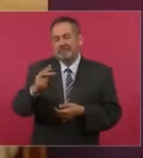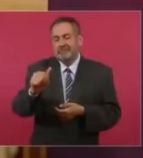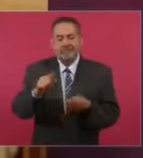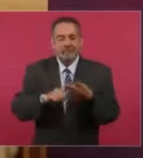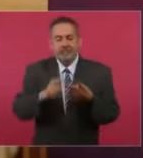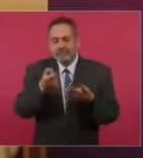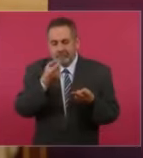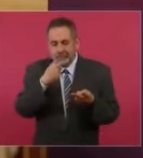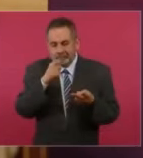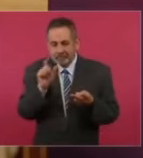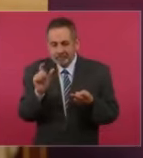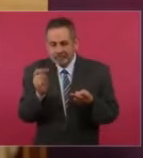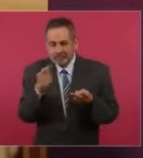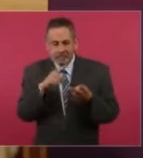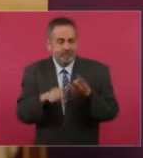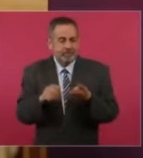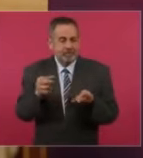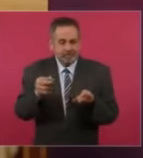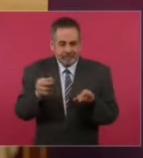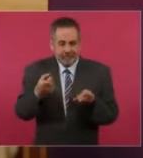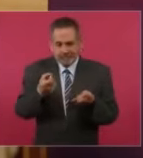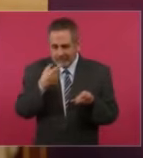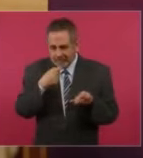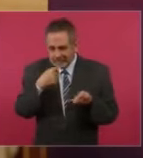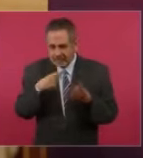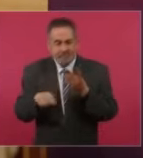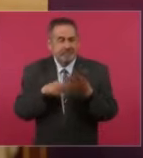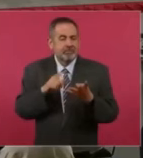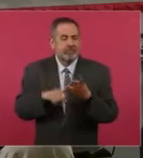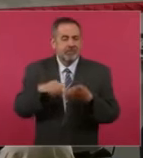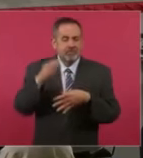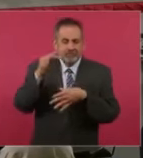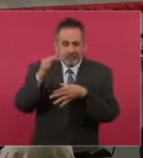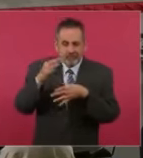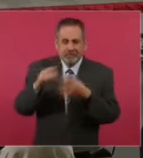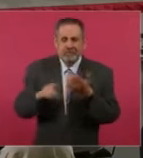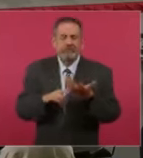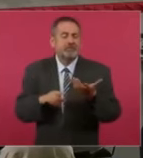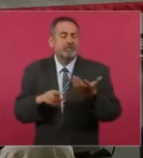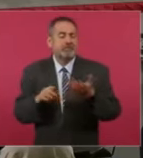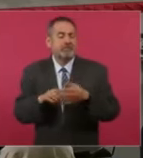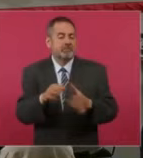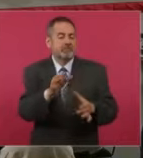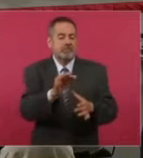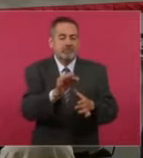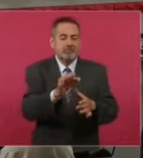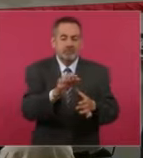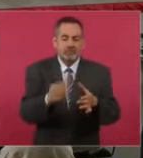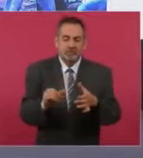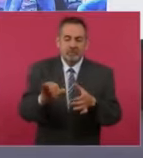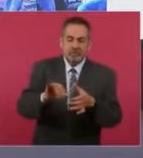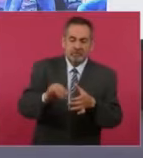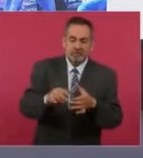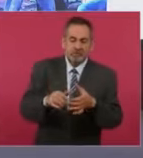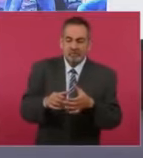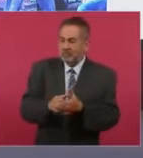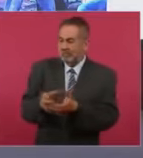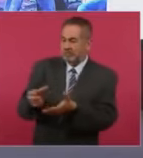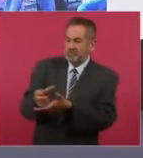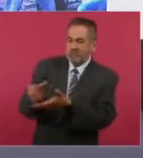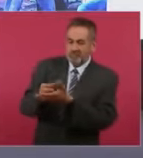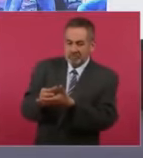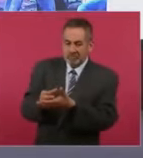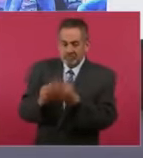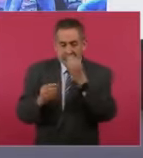cápsulas, vienen en píldoras, vienen en gotas o líquido que se pone en bebidas alcohólicas o no